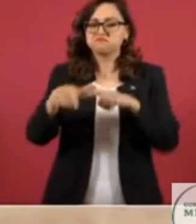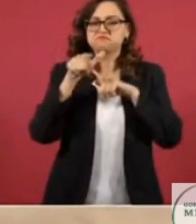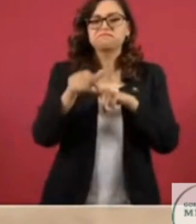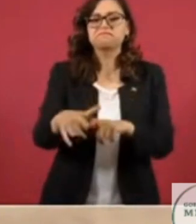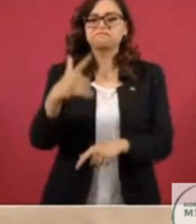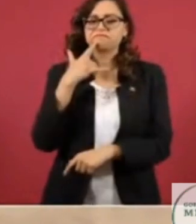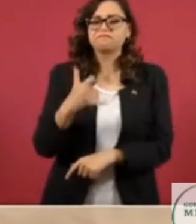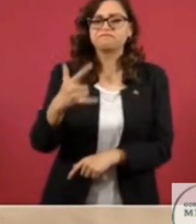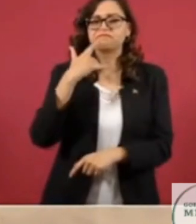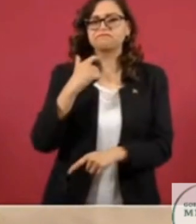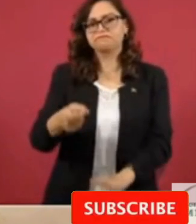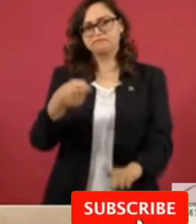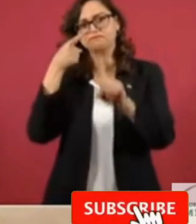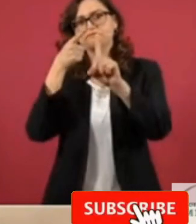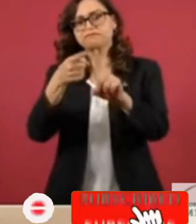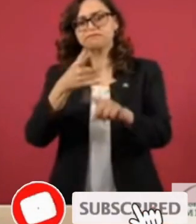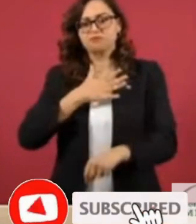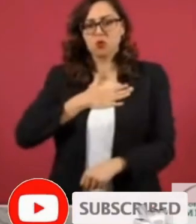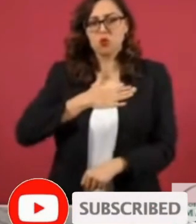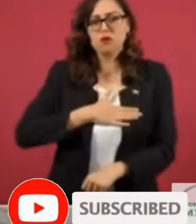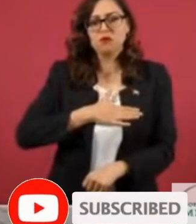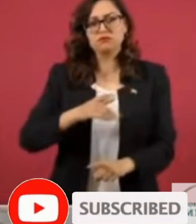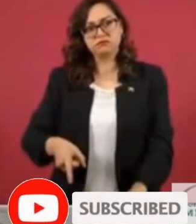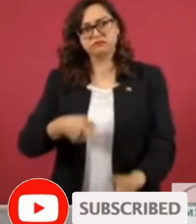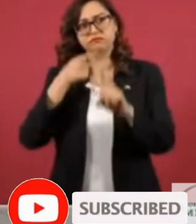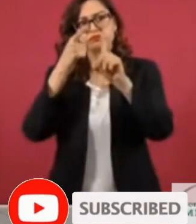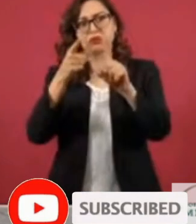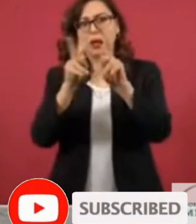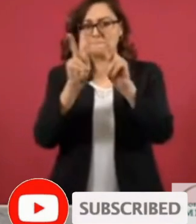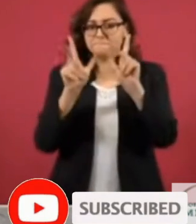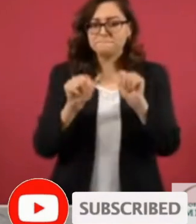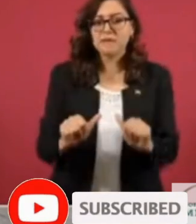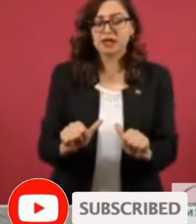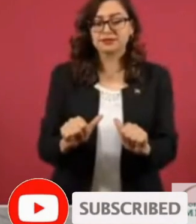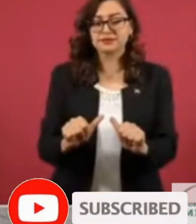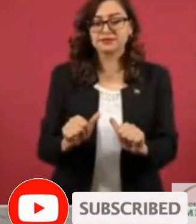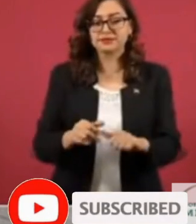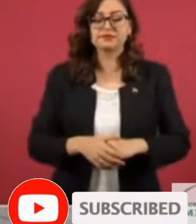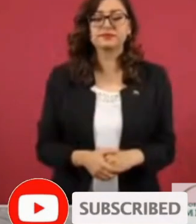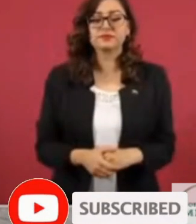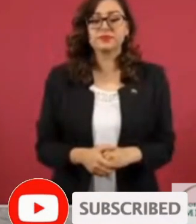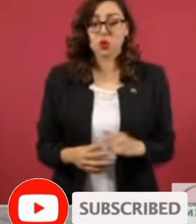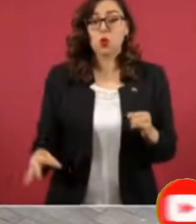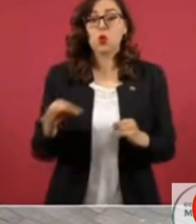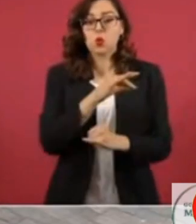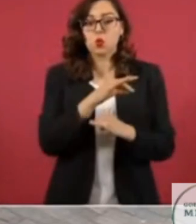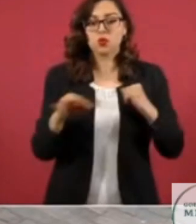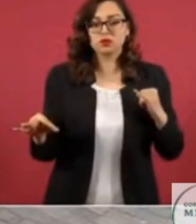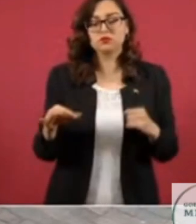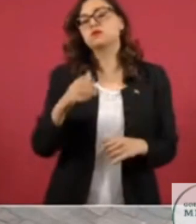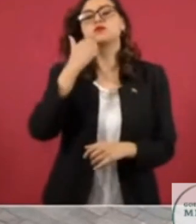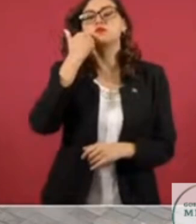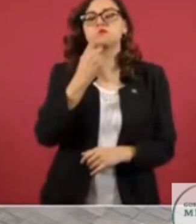y por la paz. Termino agradeciendo la presencia